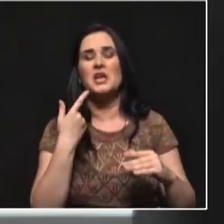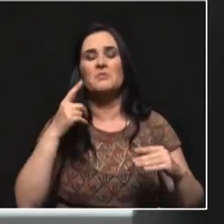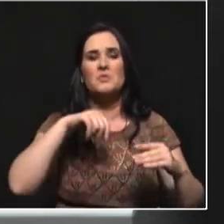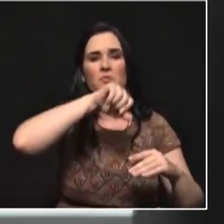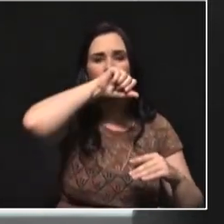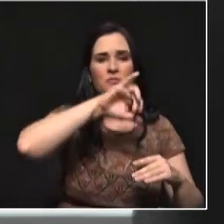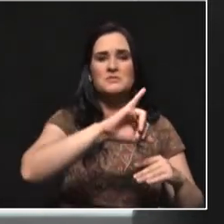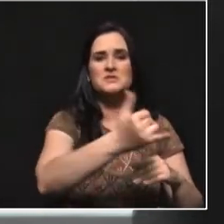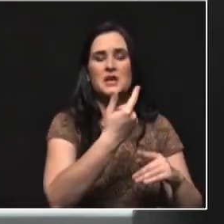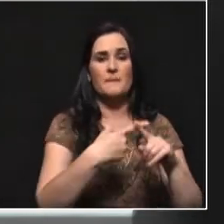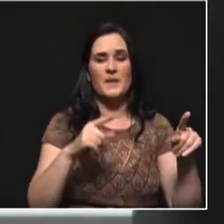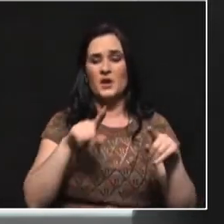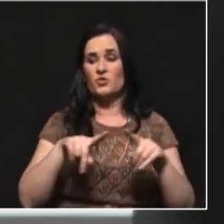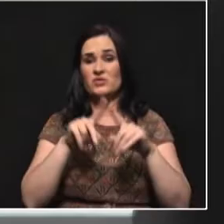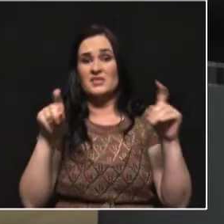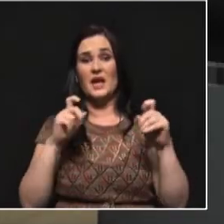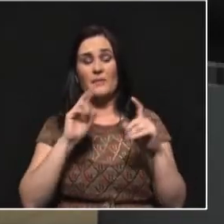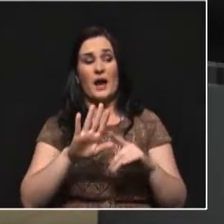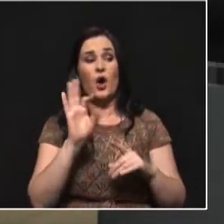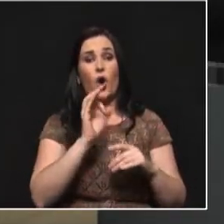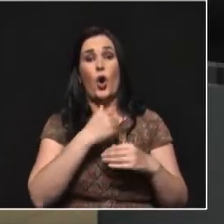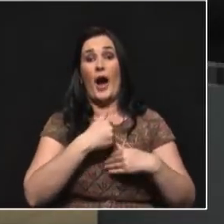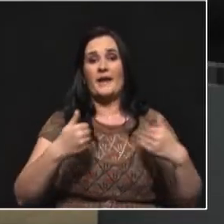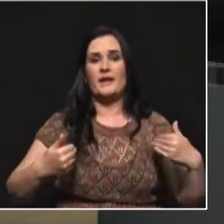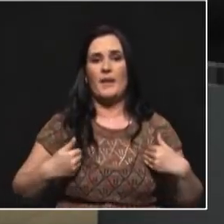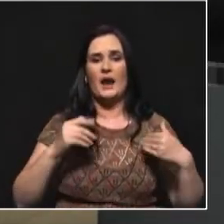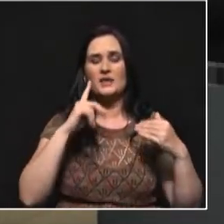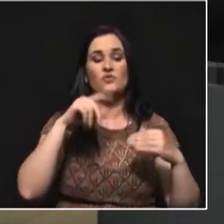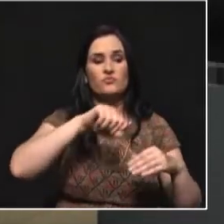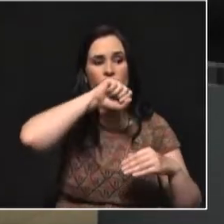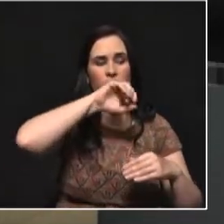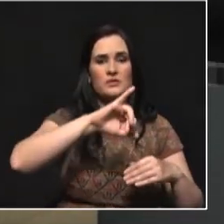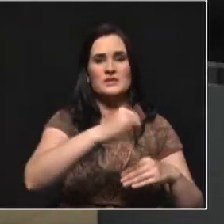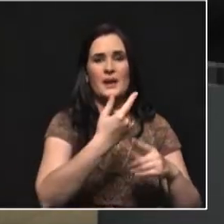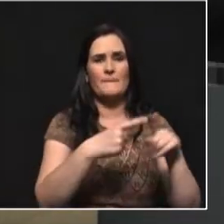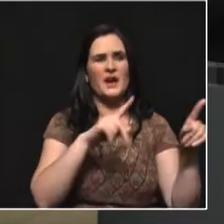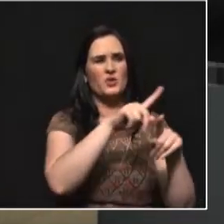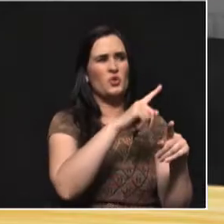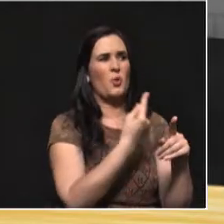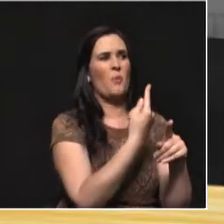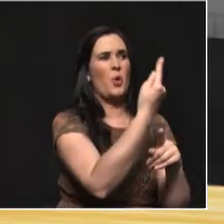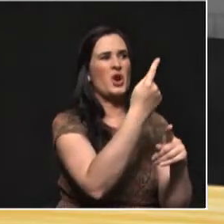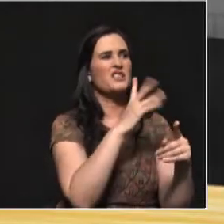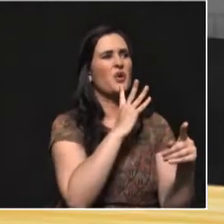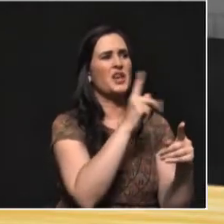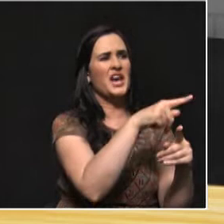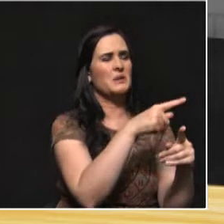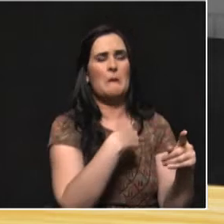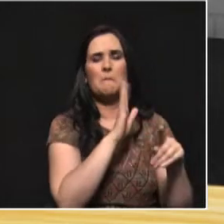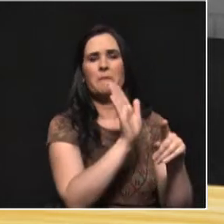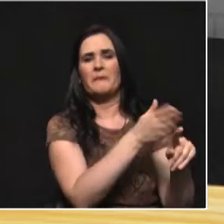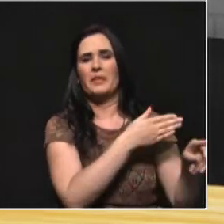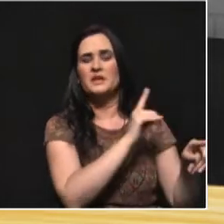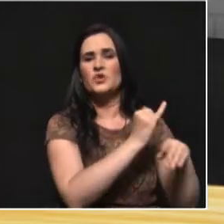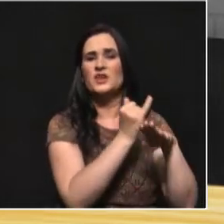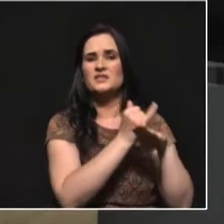El tema de las mascotas, no se hable siquiera, es un tema animalista, pero no con un partido. Es decir, las instituciones dejan de representar algo